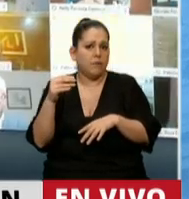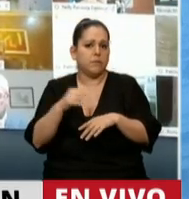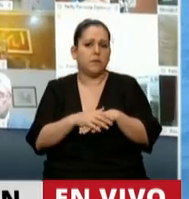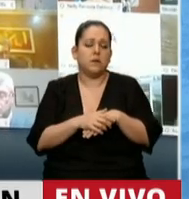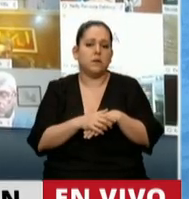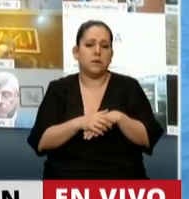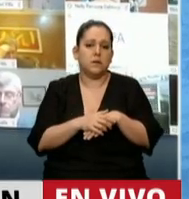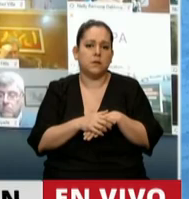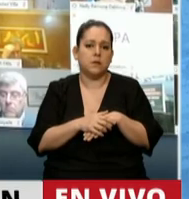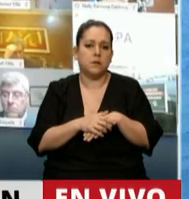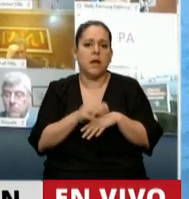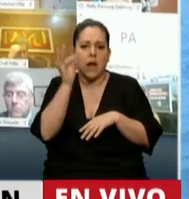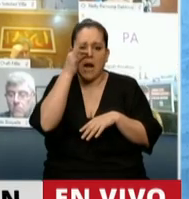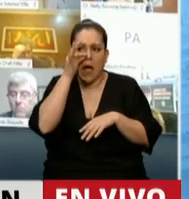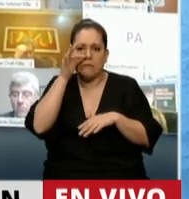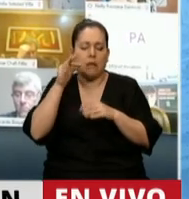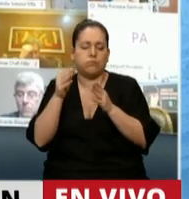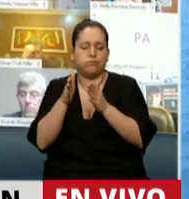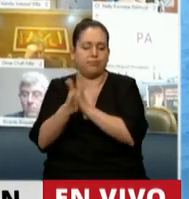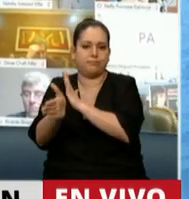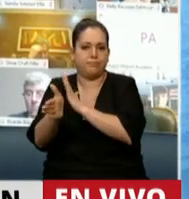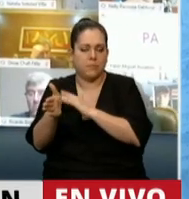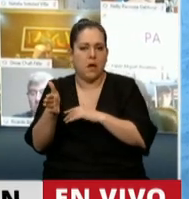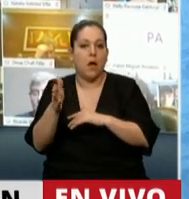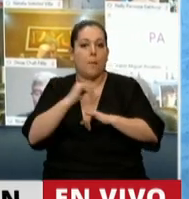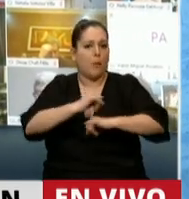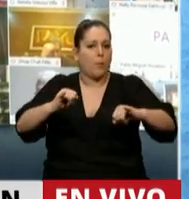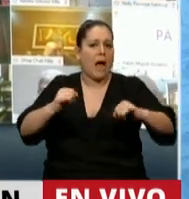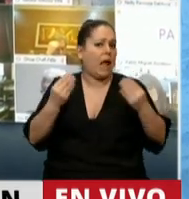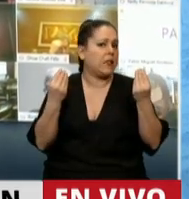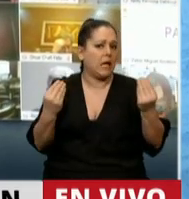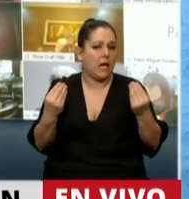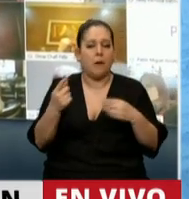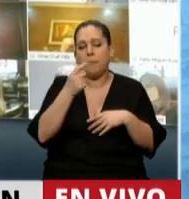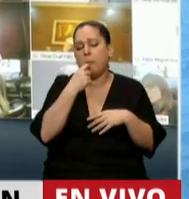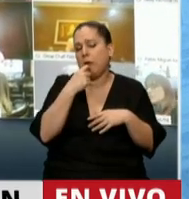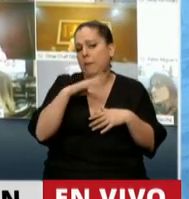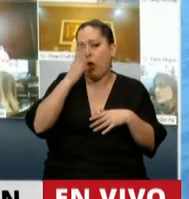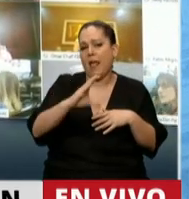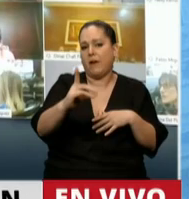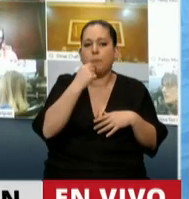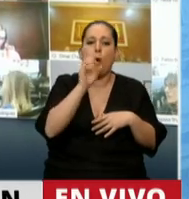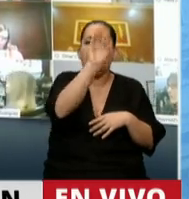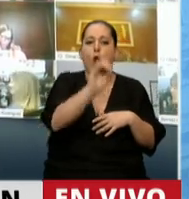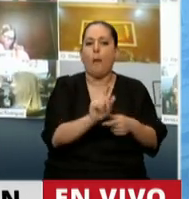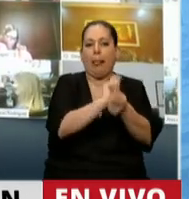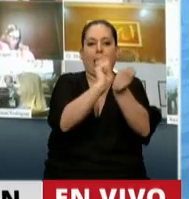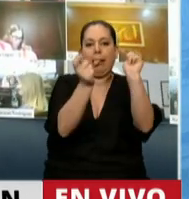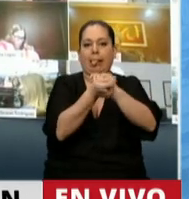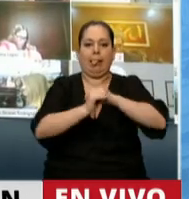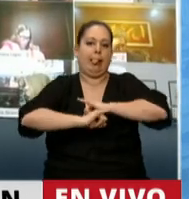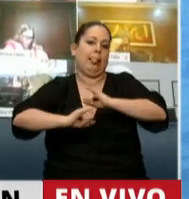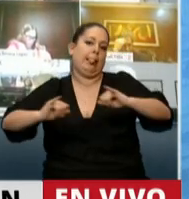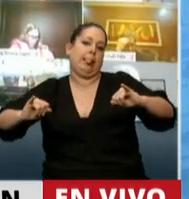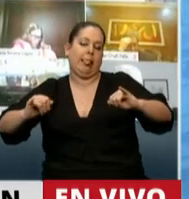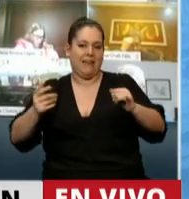lauchas y vamos a perder la vista al elefante. La propaganda es cuando a un elefante le cambiamos los nombres y esto se repite